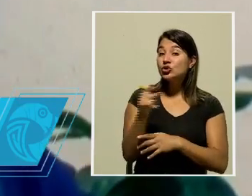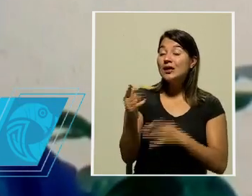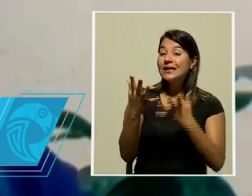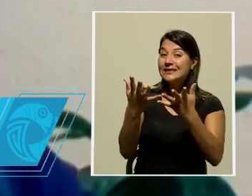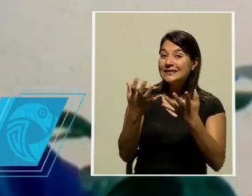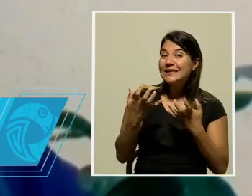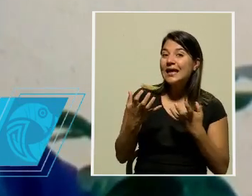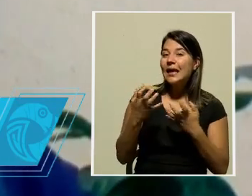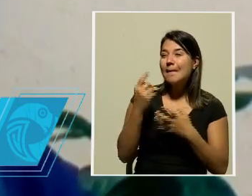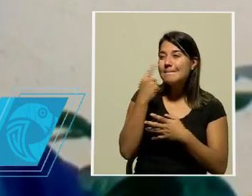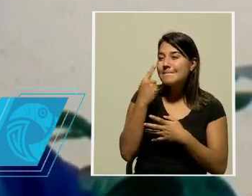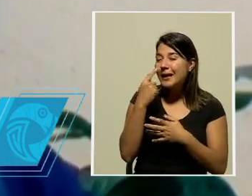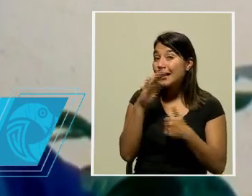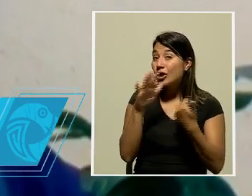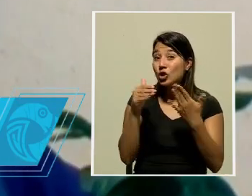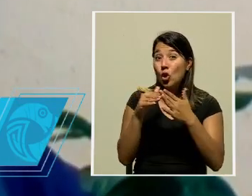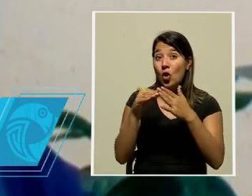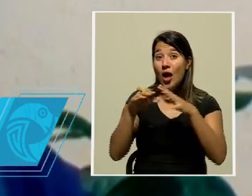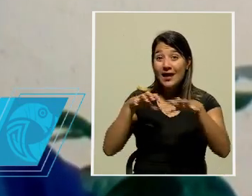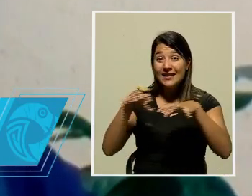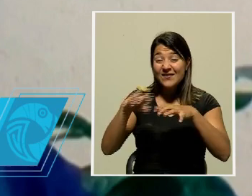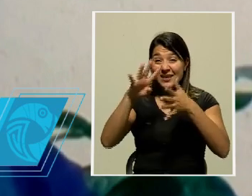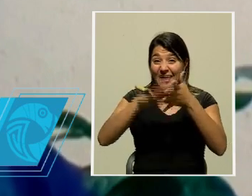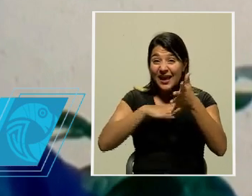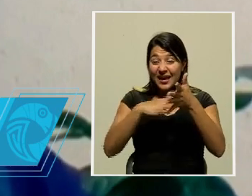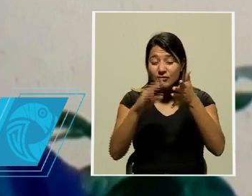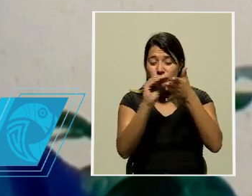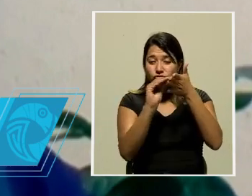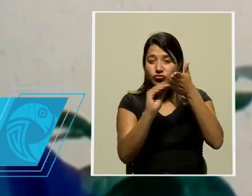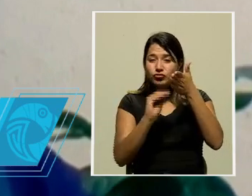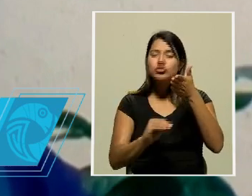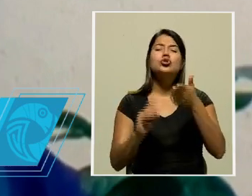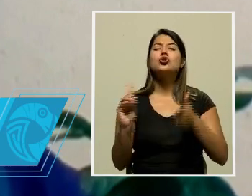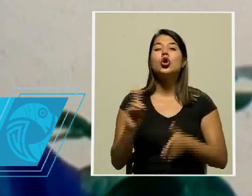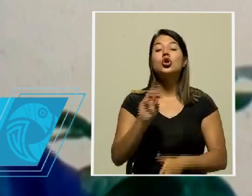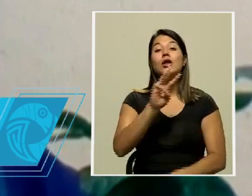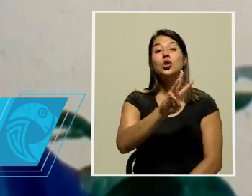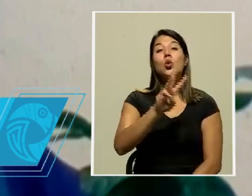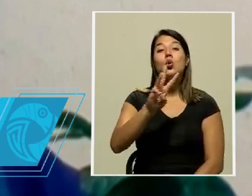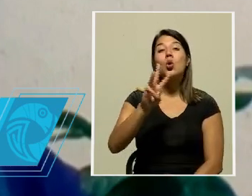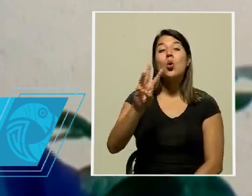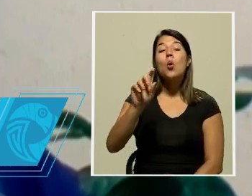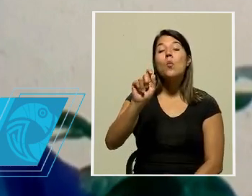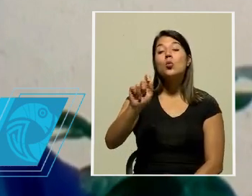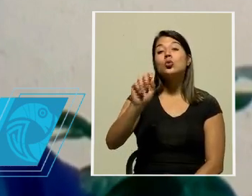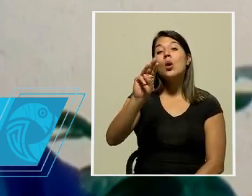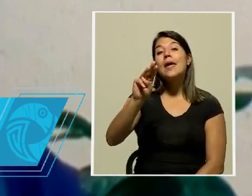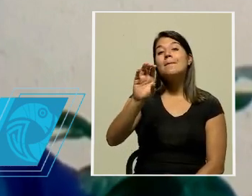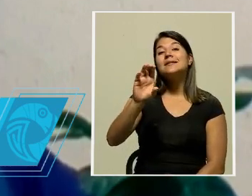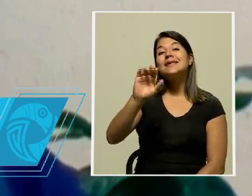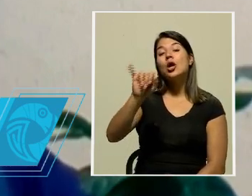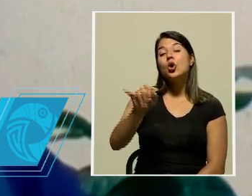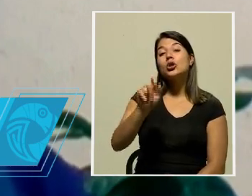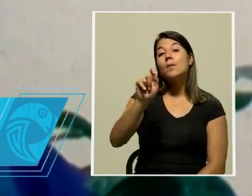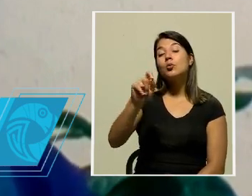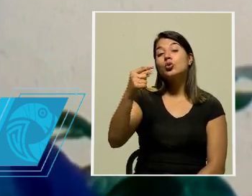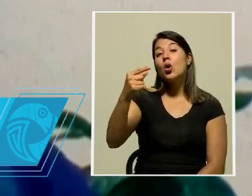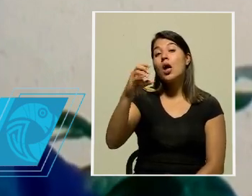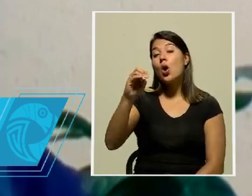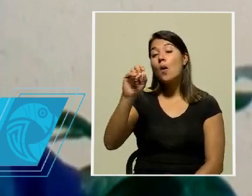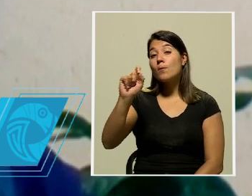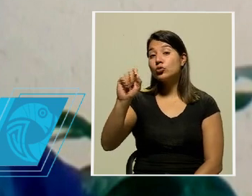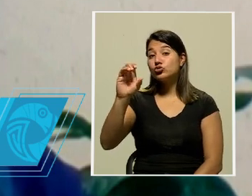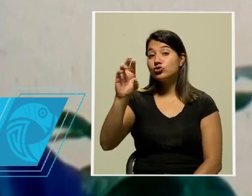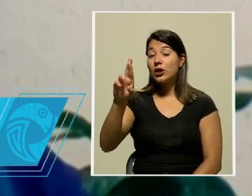toda la agenda está disponible en el sitio web www.mcj.go.cr o